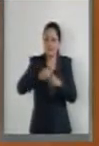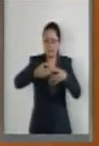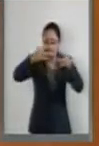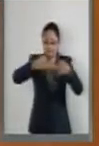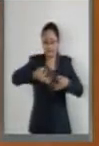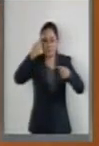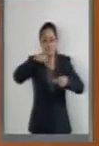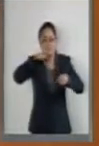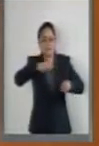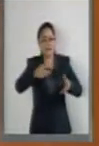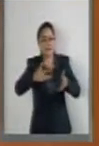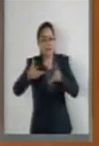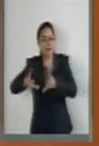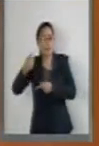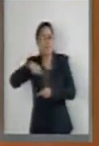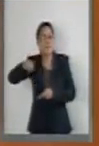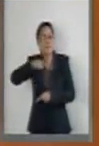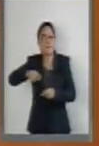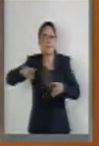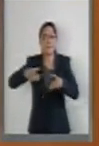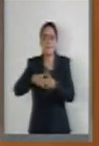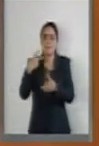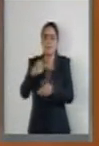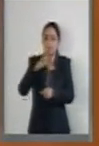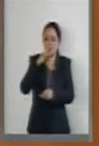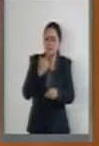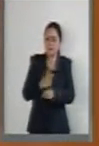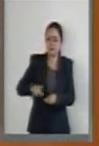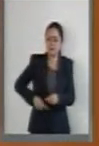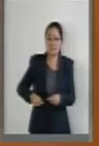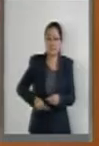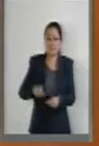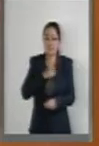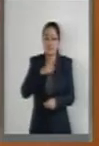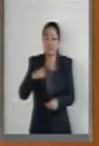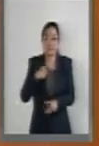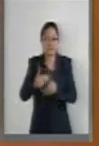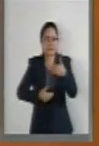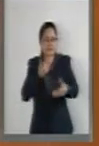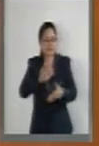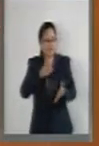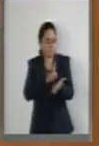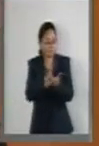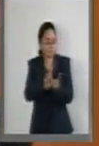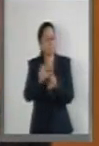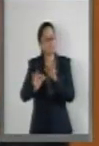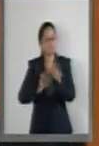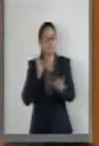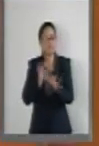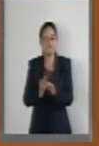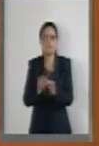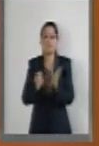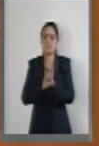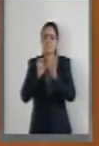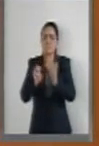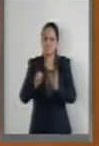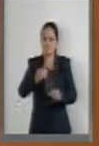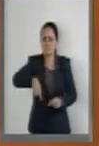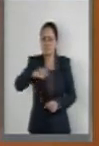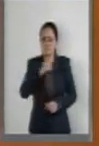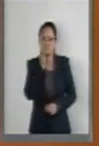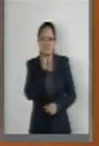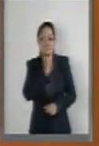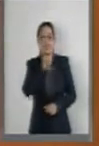y esta garantía sea una realidad, en ciertos sectores de la población sí requiere incorporar otros principios